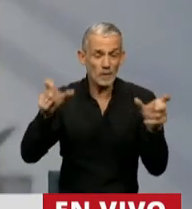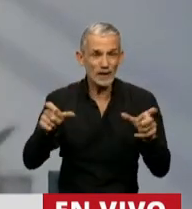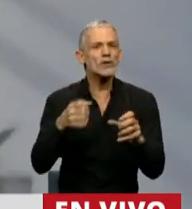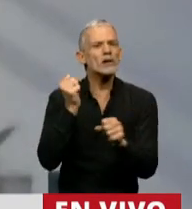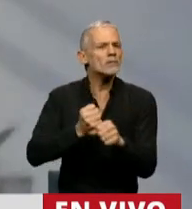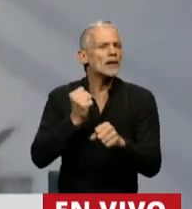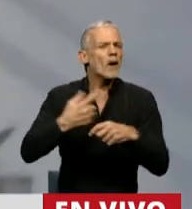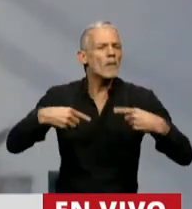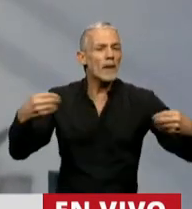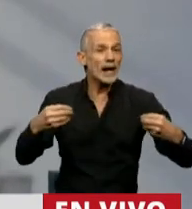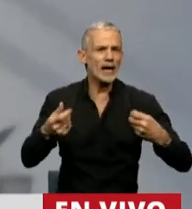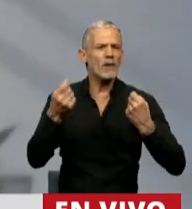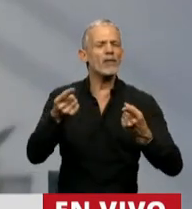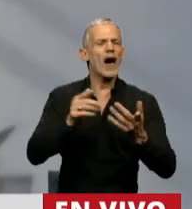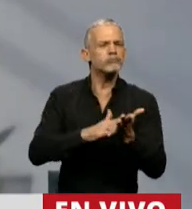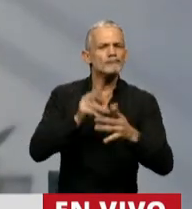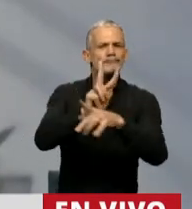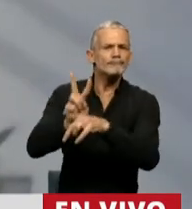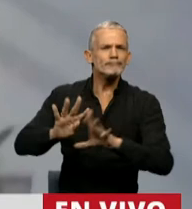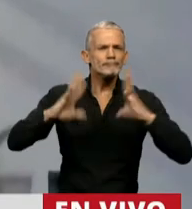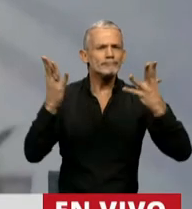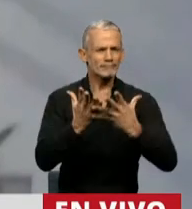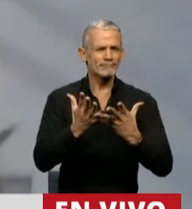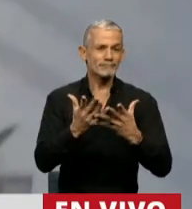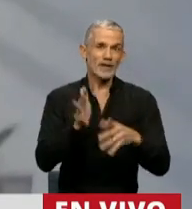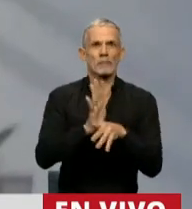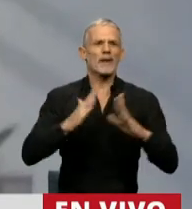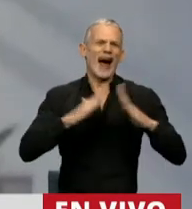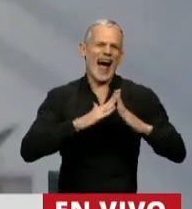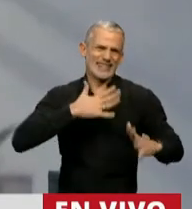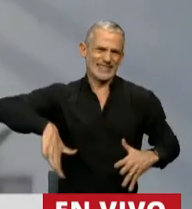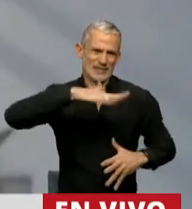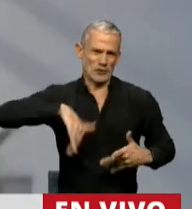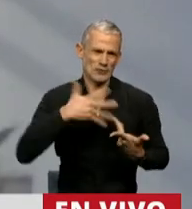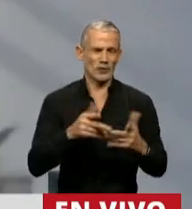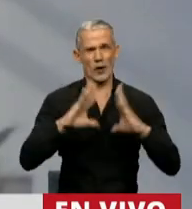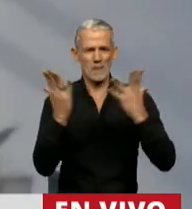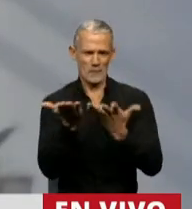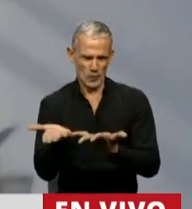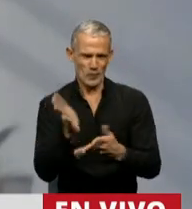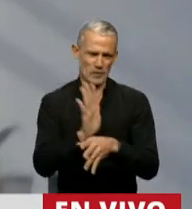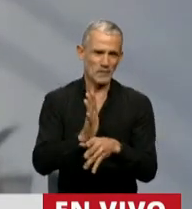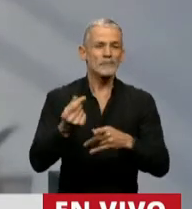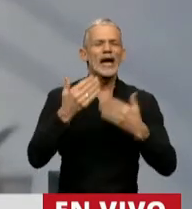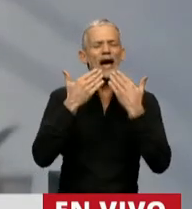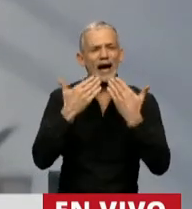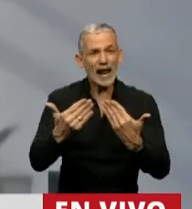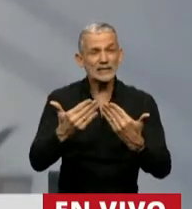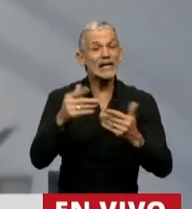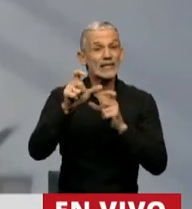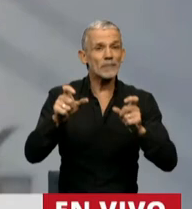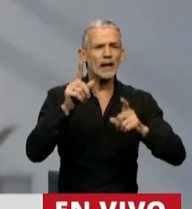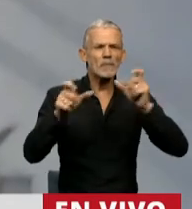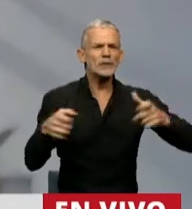trabajando para garantizar la protección de la casa que compartimos. Merecen una gratitud especial quienes